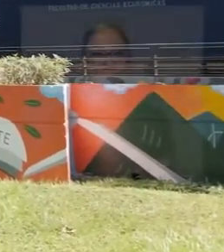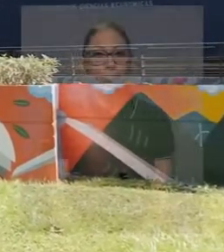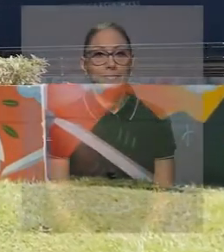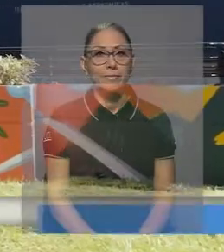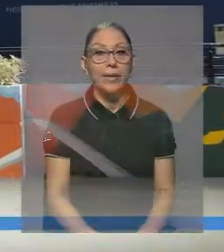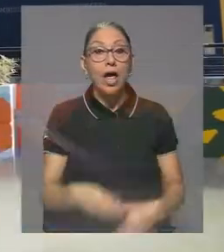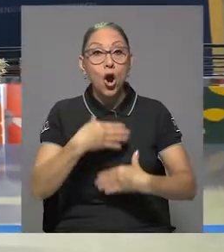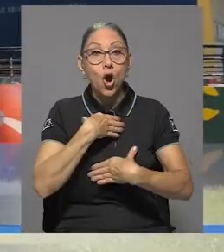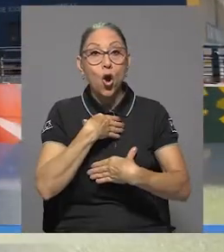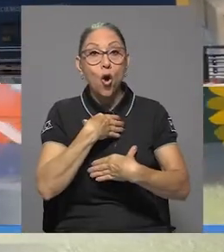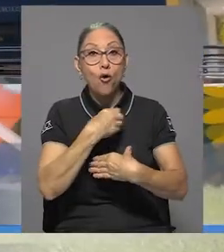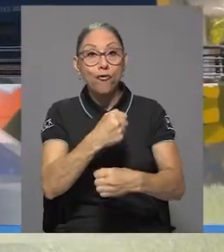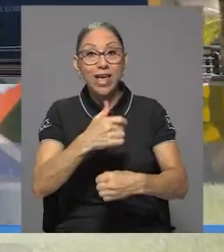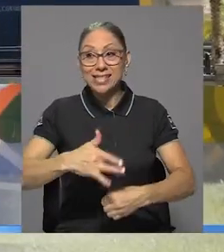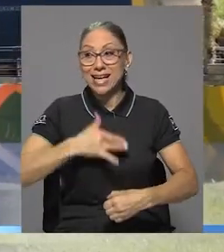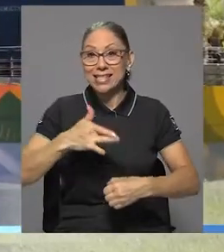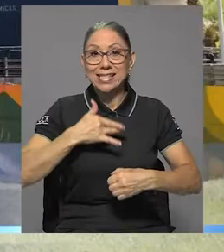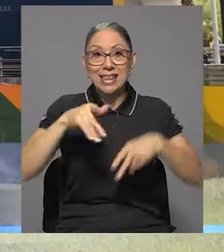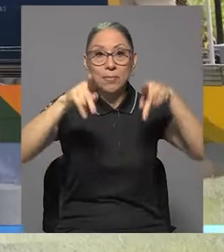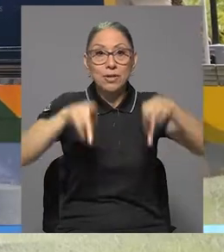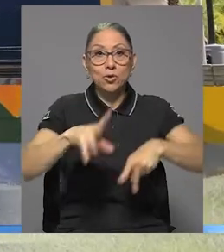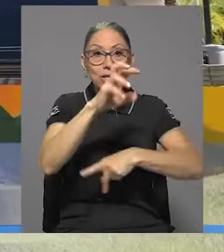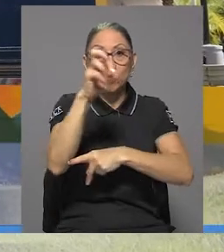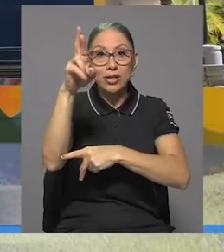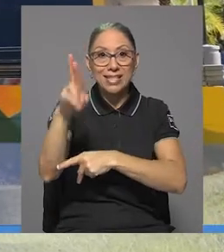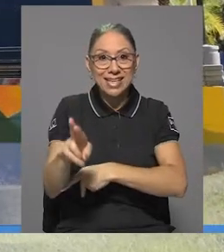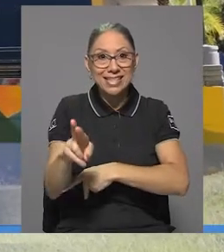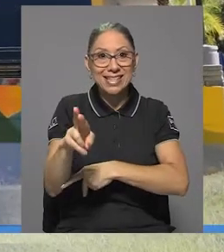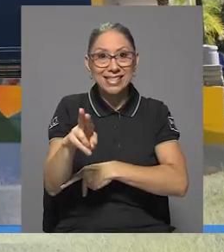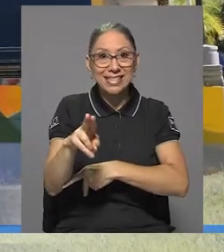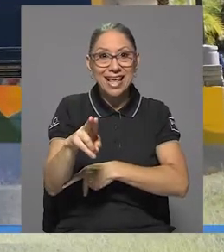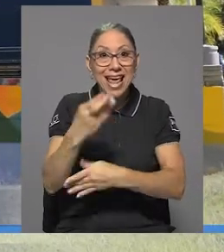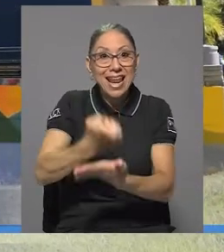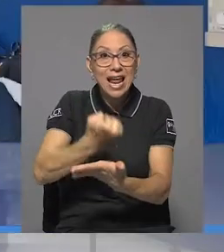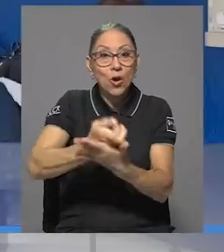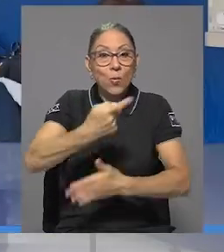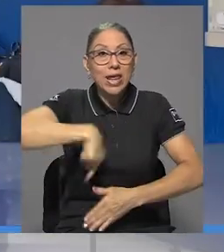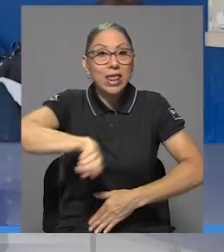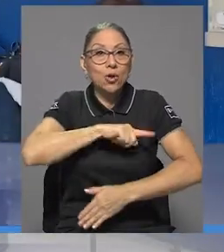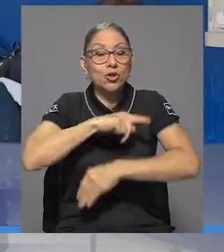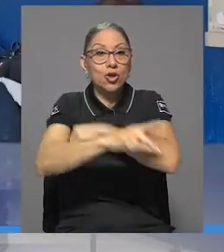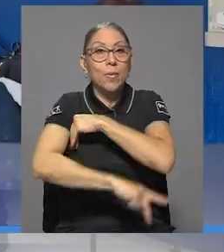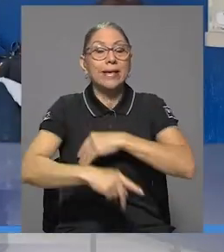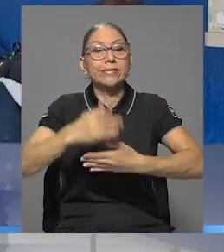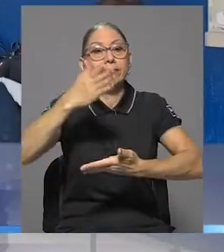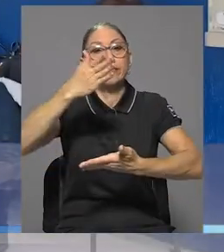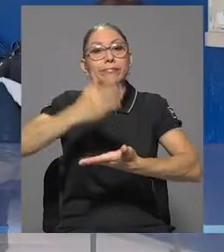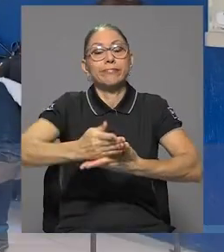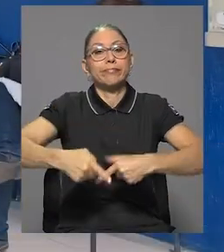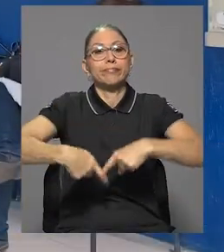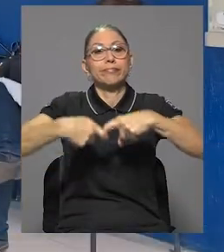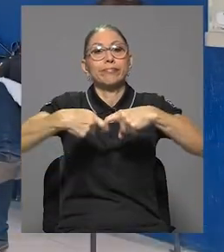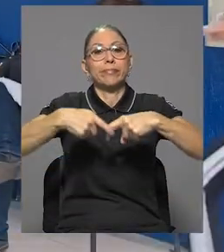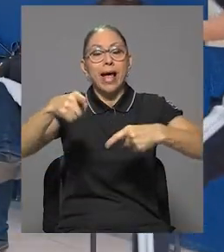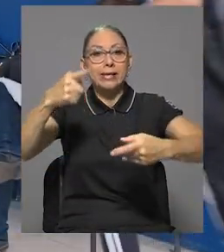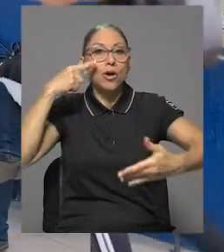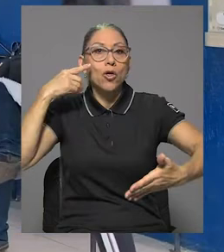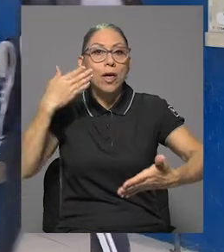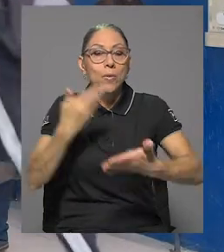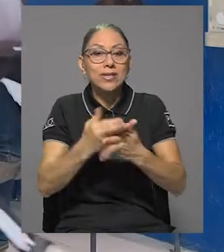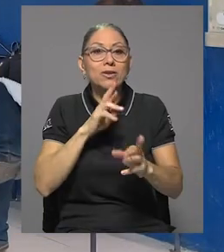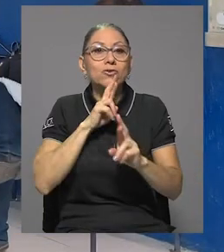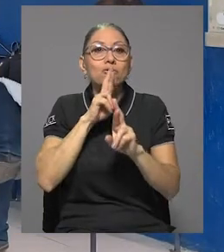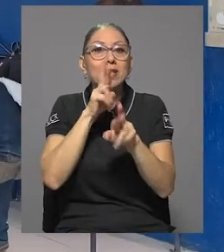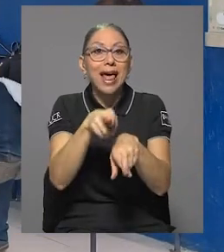La confianza de los costarricenses en la economía de nuestro país se estancó. Así lo demuestran los resultados de la más reciente